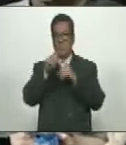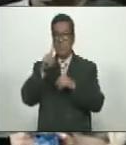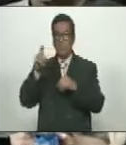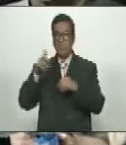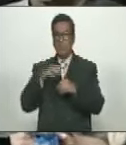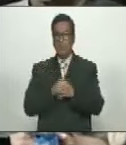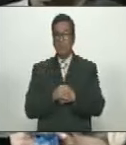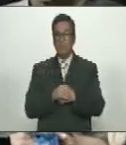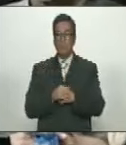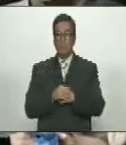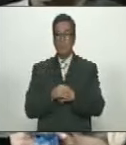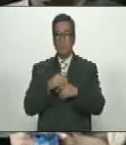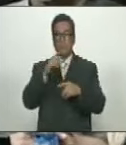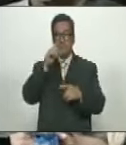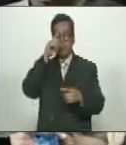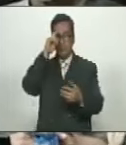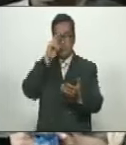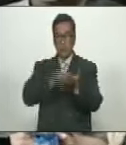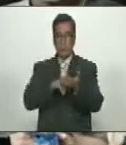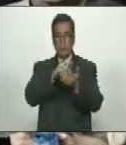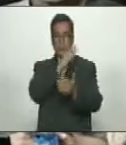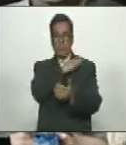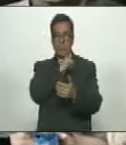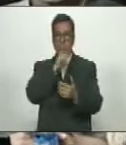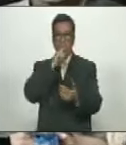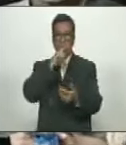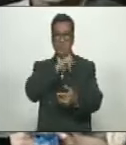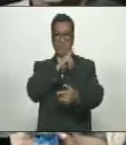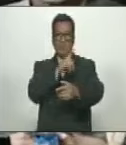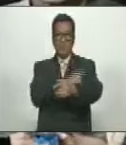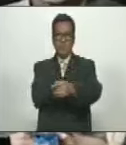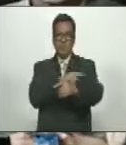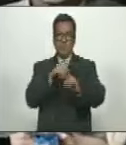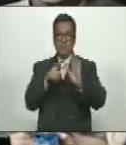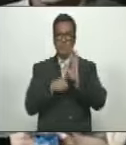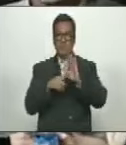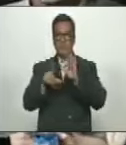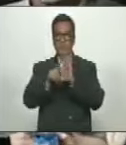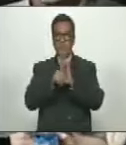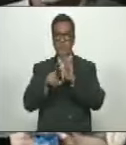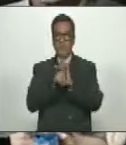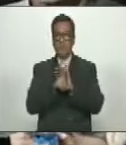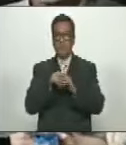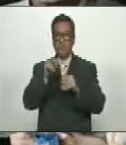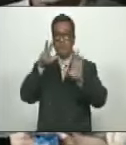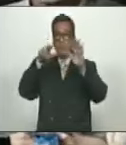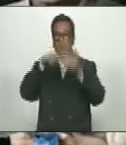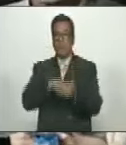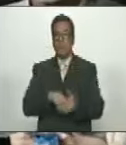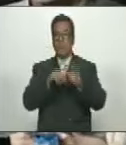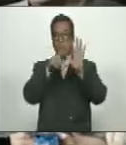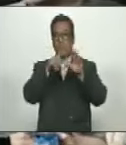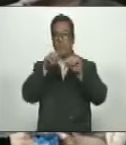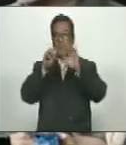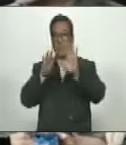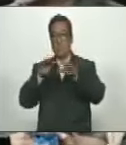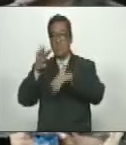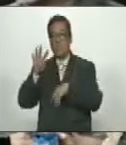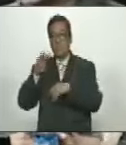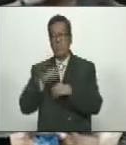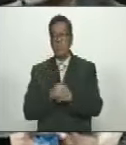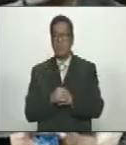El decreto Con rango Valor Y fuerza De ley 8.694